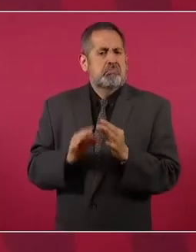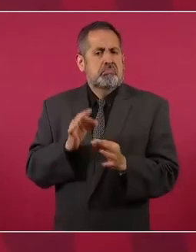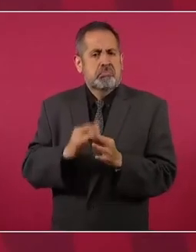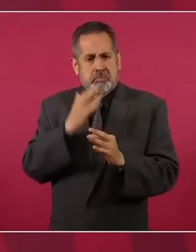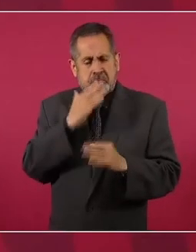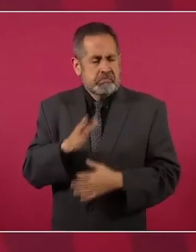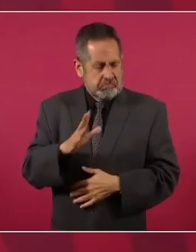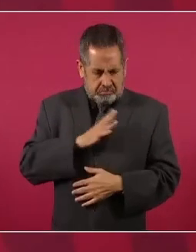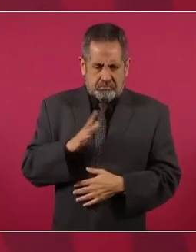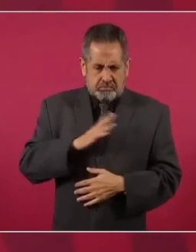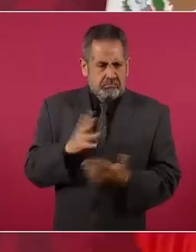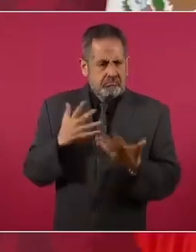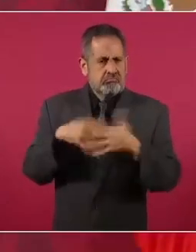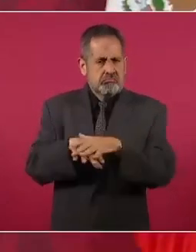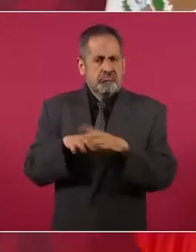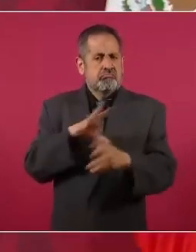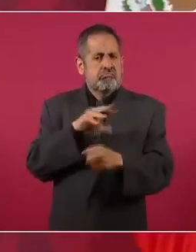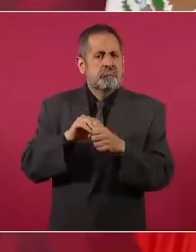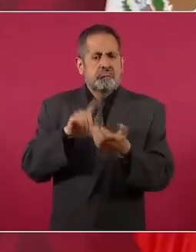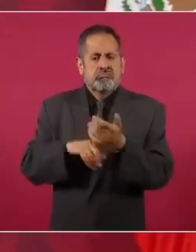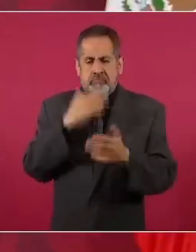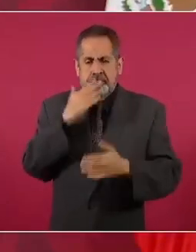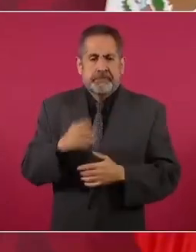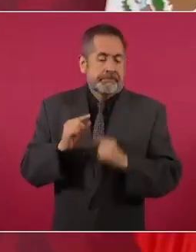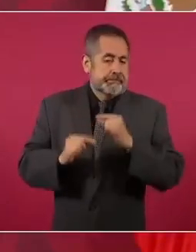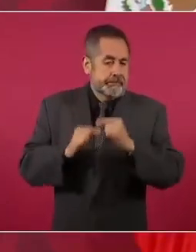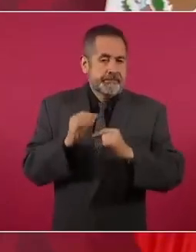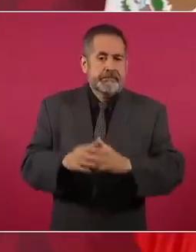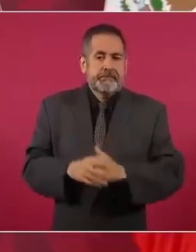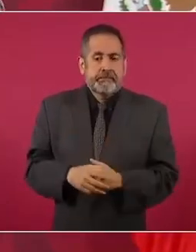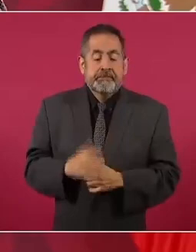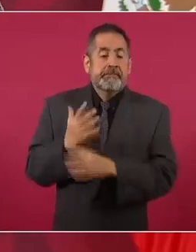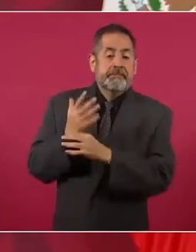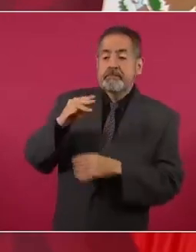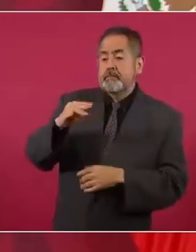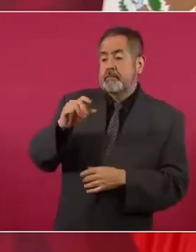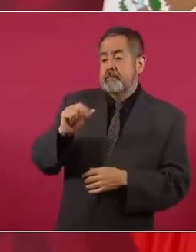se está dando ese injerto, nada más que como decía Martín,